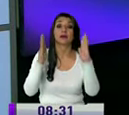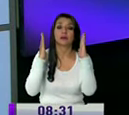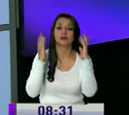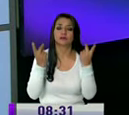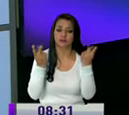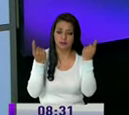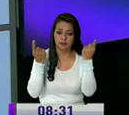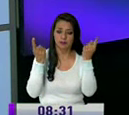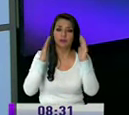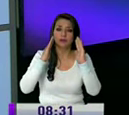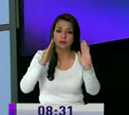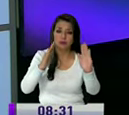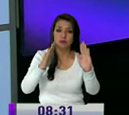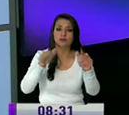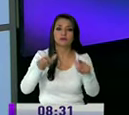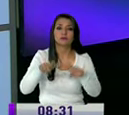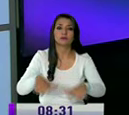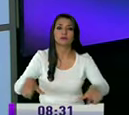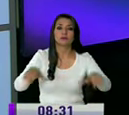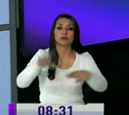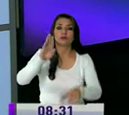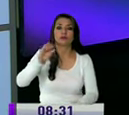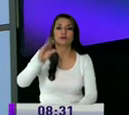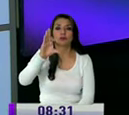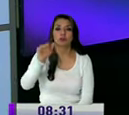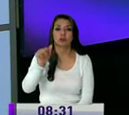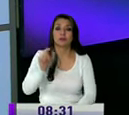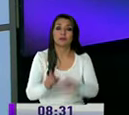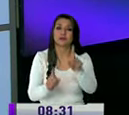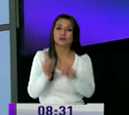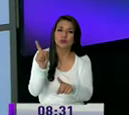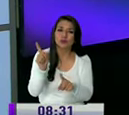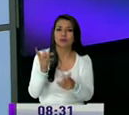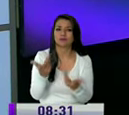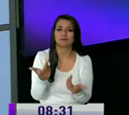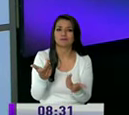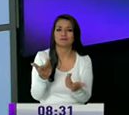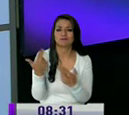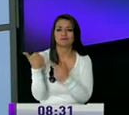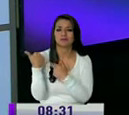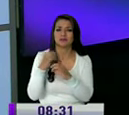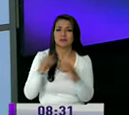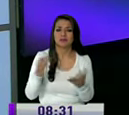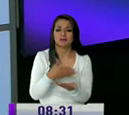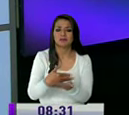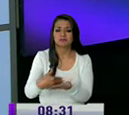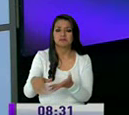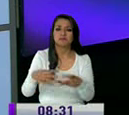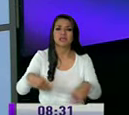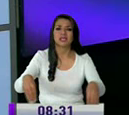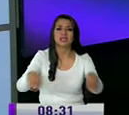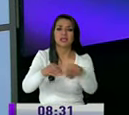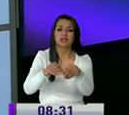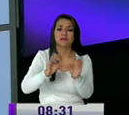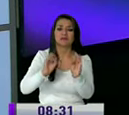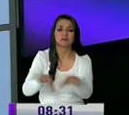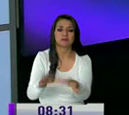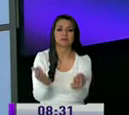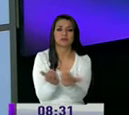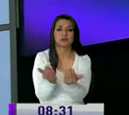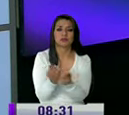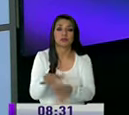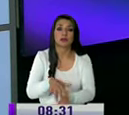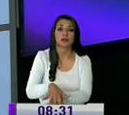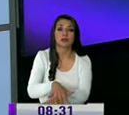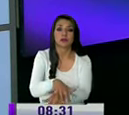sobre el asunto en este sector de la bota donde gente irresponsable bota desde escombros tierra y basuras al río